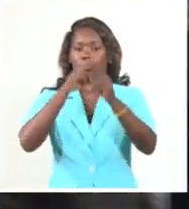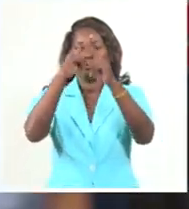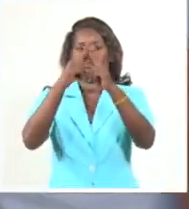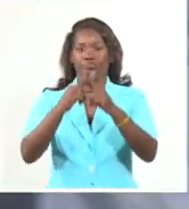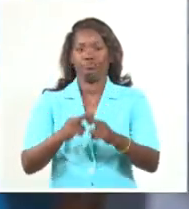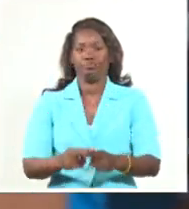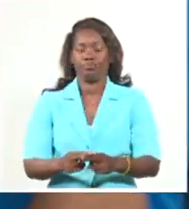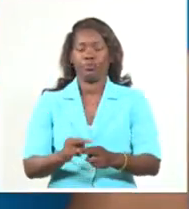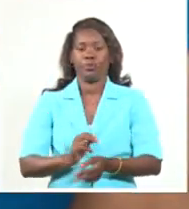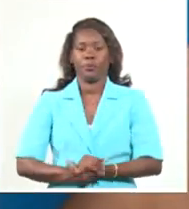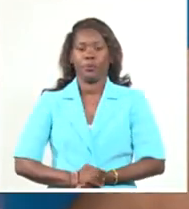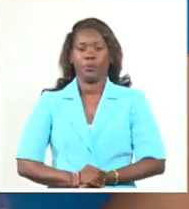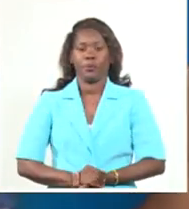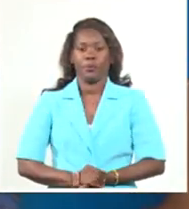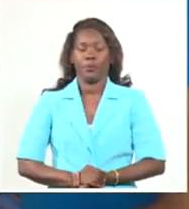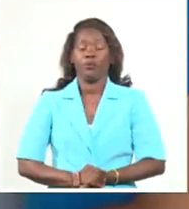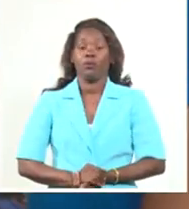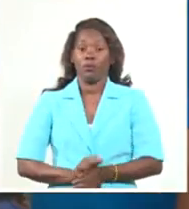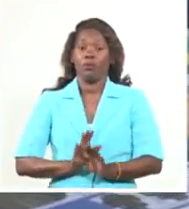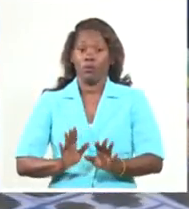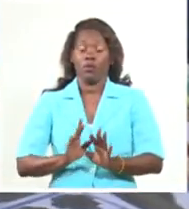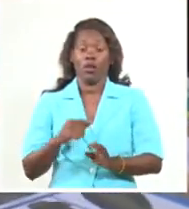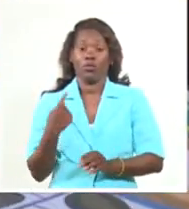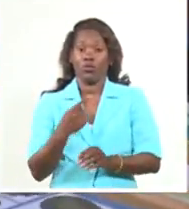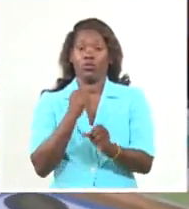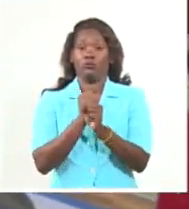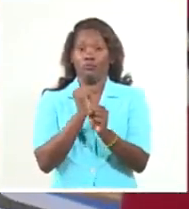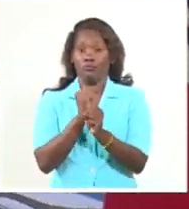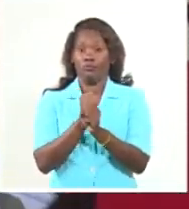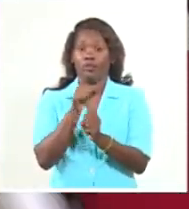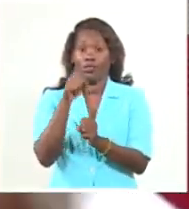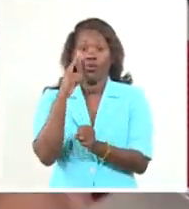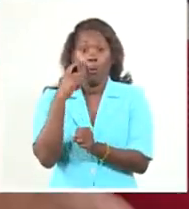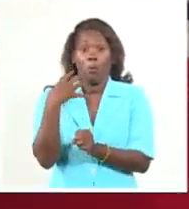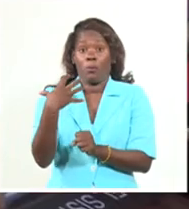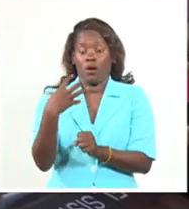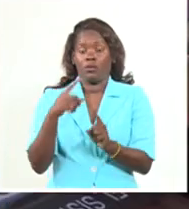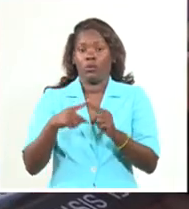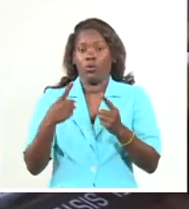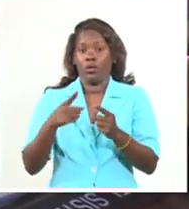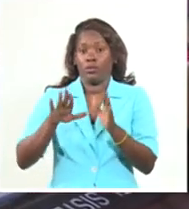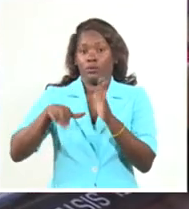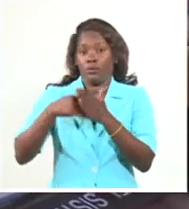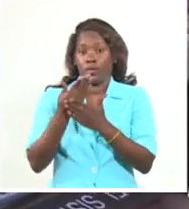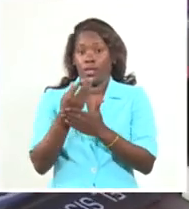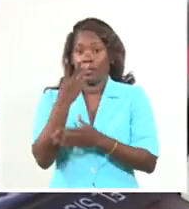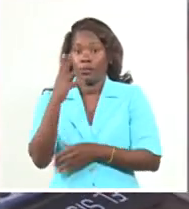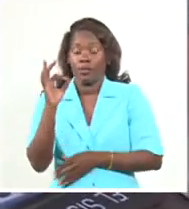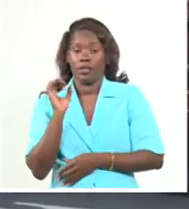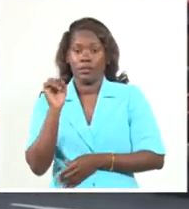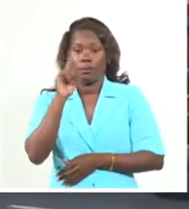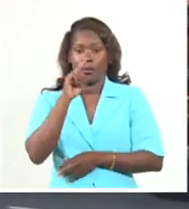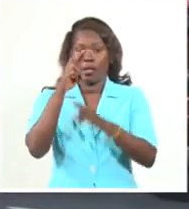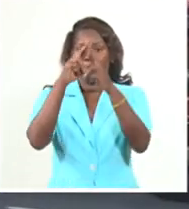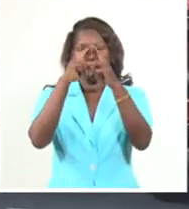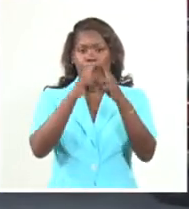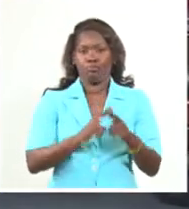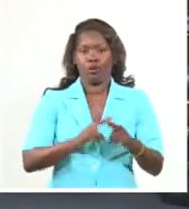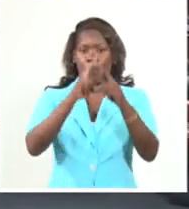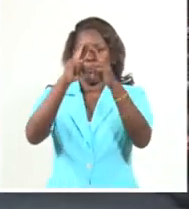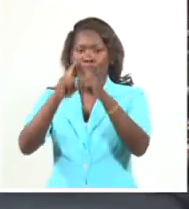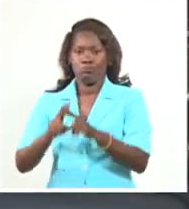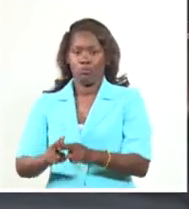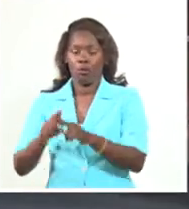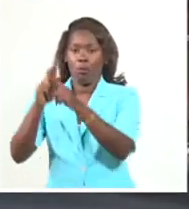intensamente también la actualización de las listas electorales, muy importante ese paso que concluye el día 30. Esas listas están expuestas hoy en los